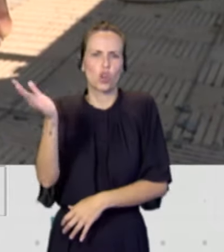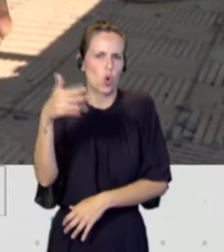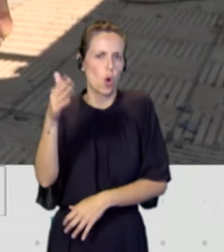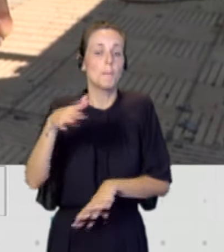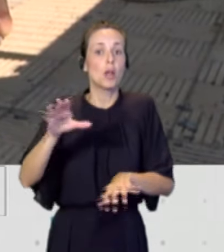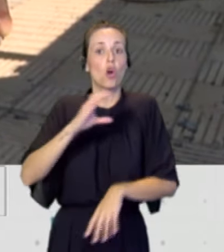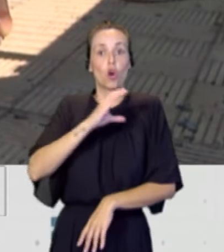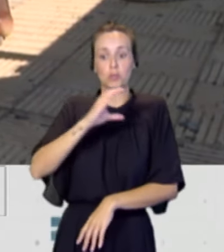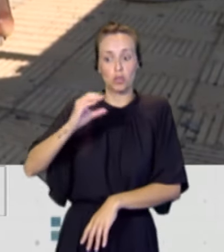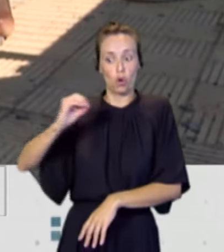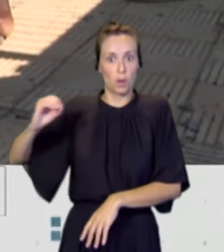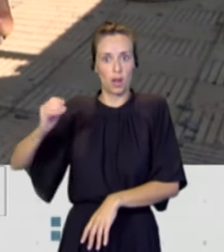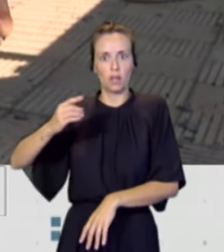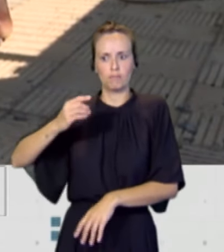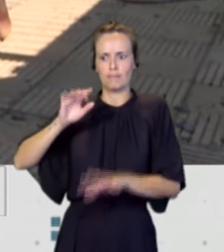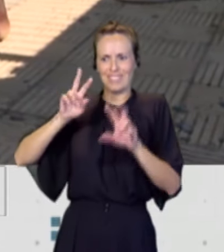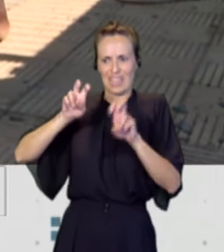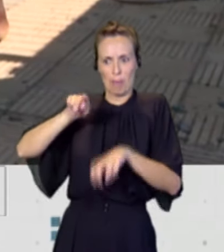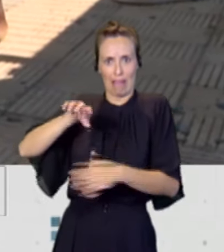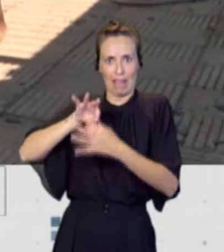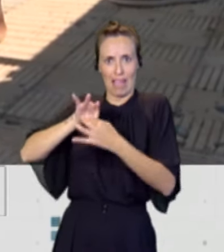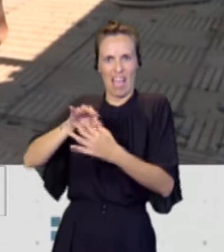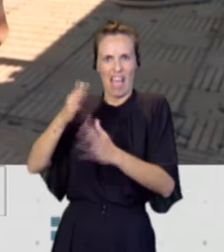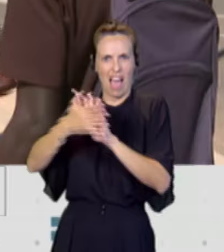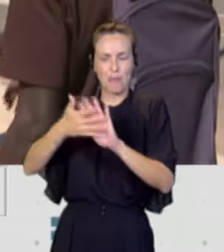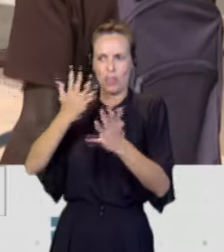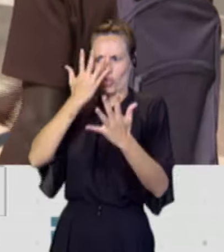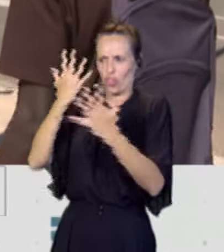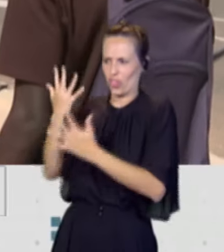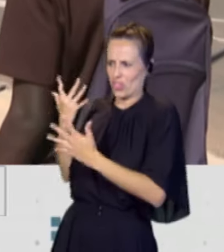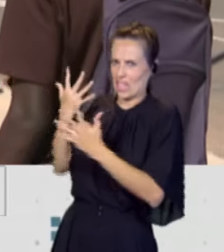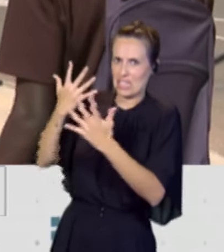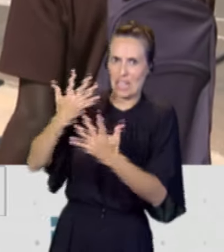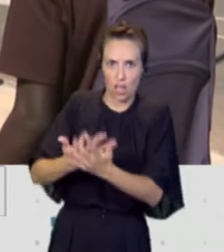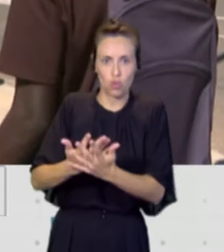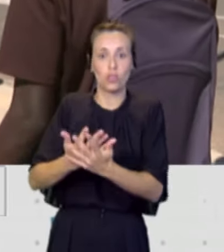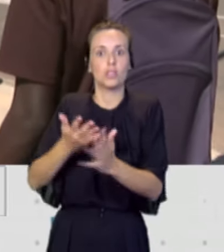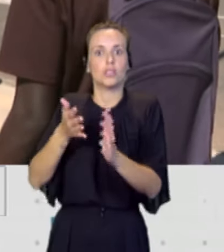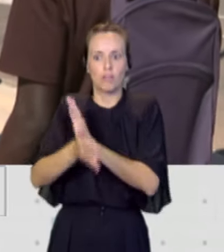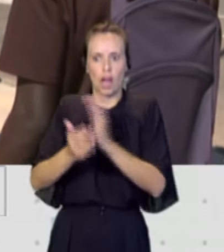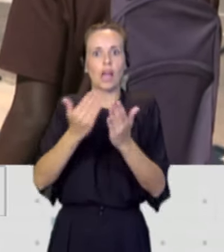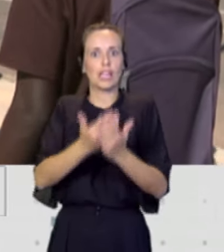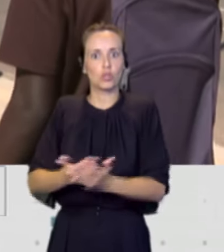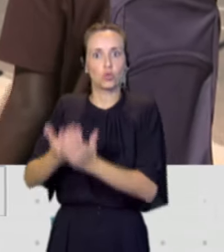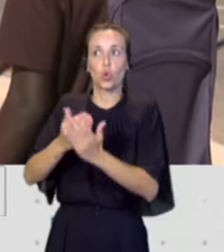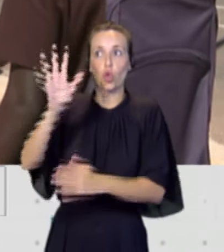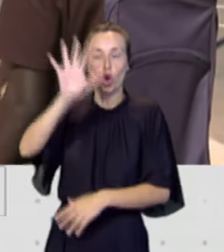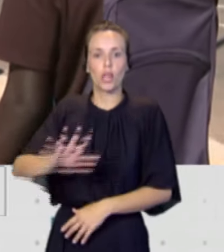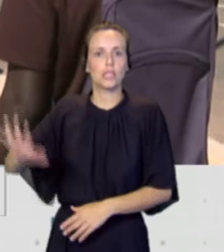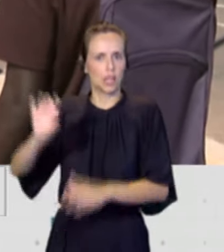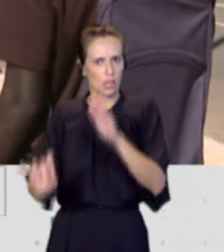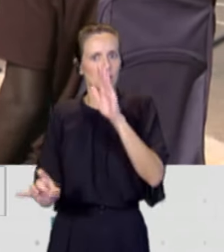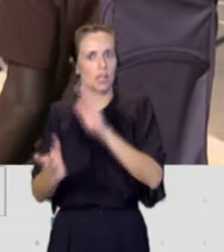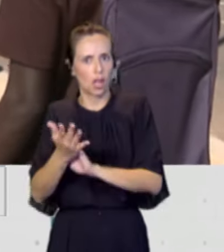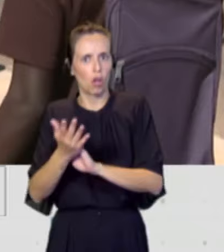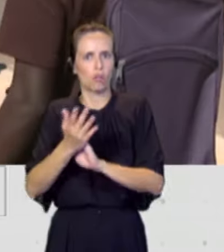este tema hace ya por lo menos 10 años y se elaboró un estudio sobre las condiciones de los trabajadores, un estudio a nivel estatal, muy serio, con